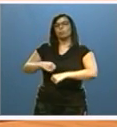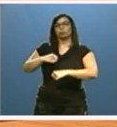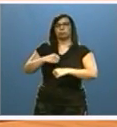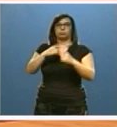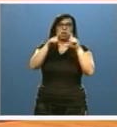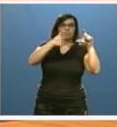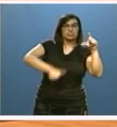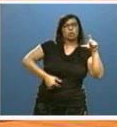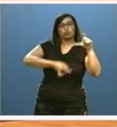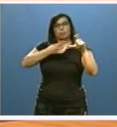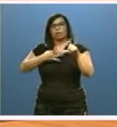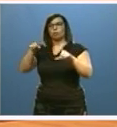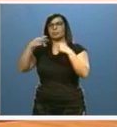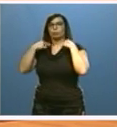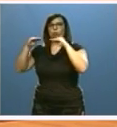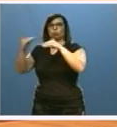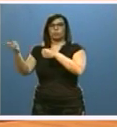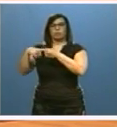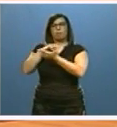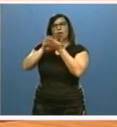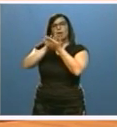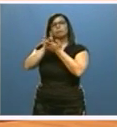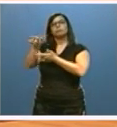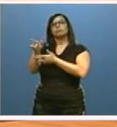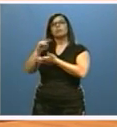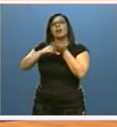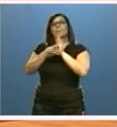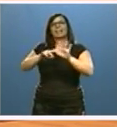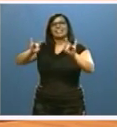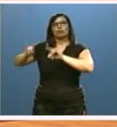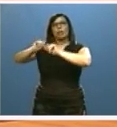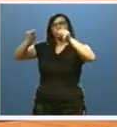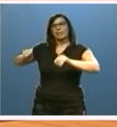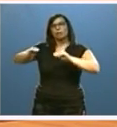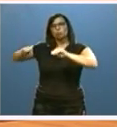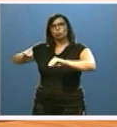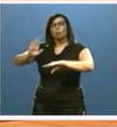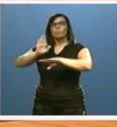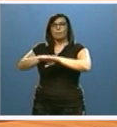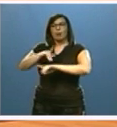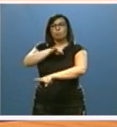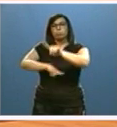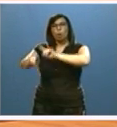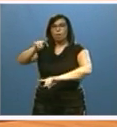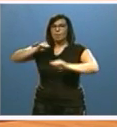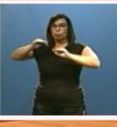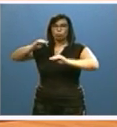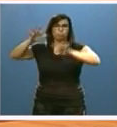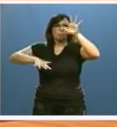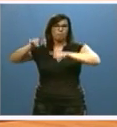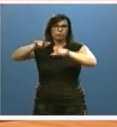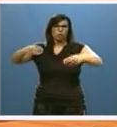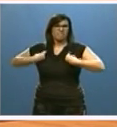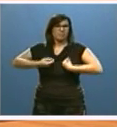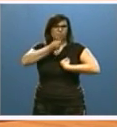social con la participación de su diputación un plan territorial provincial dirigido a corregir sus graves desequilibrios demográficos.